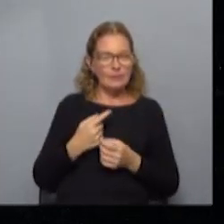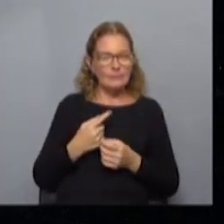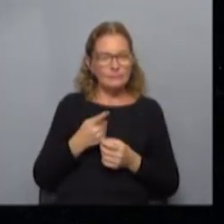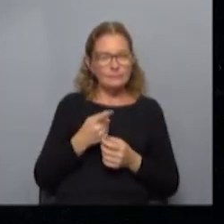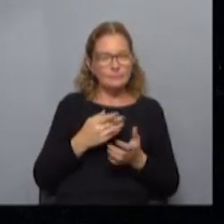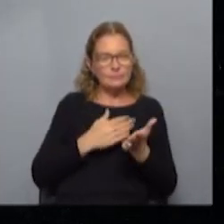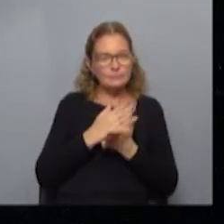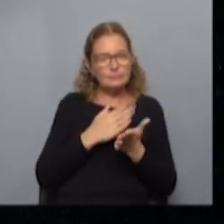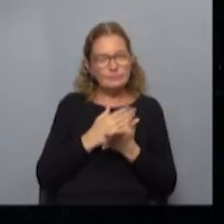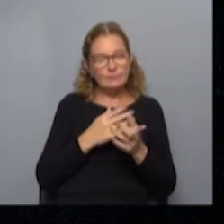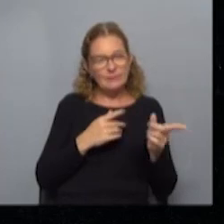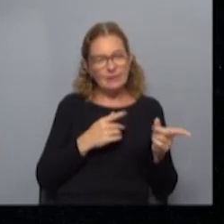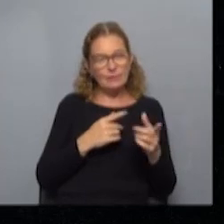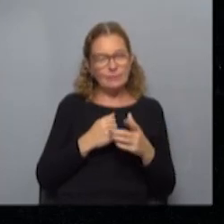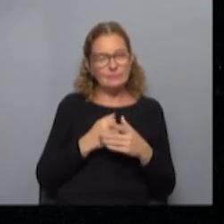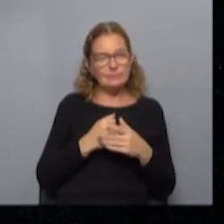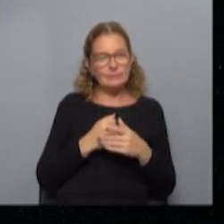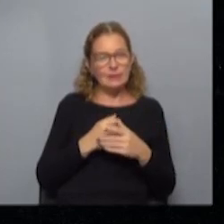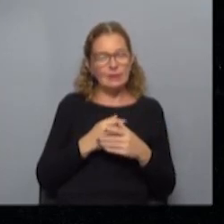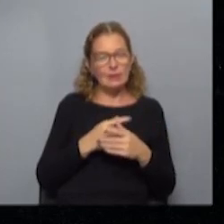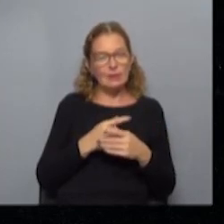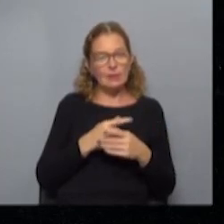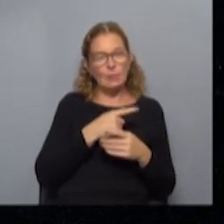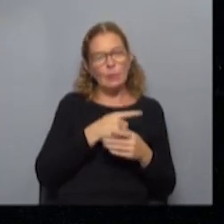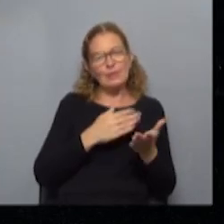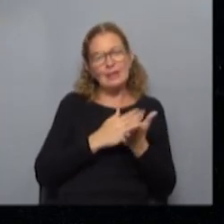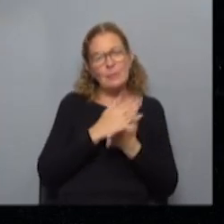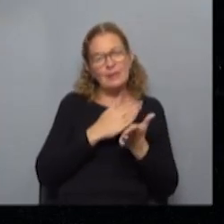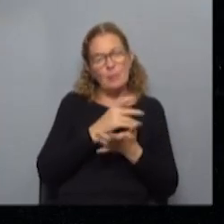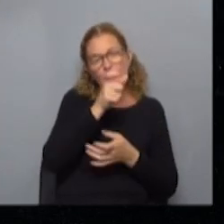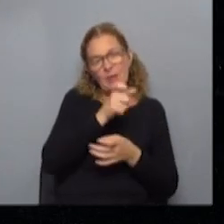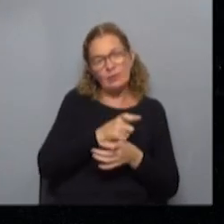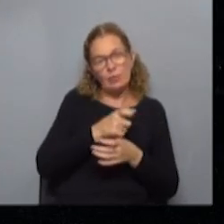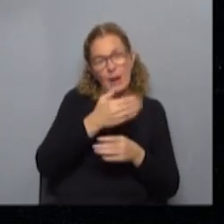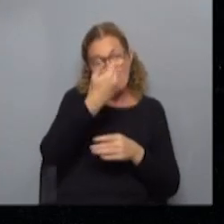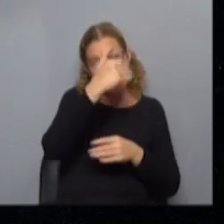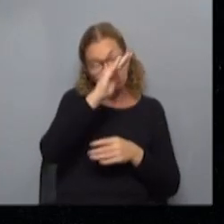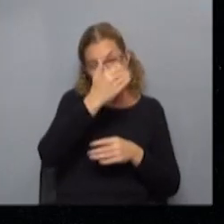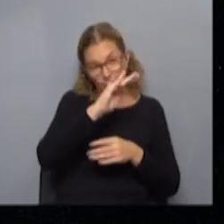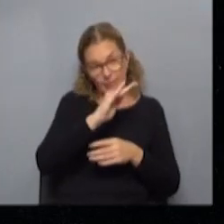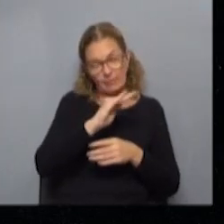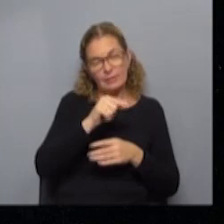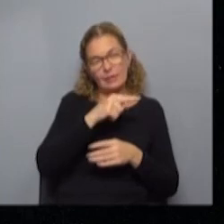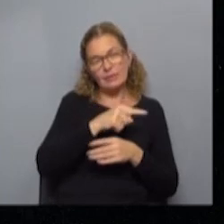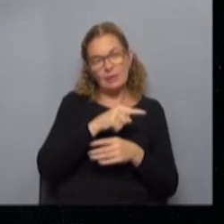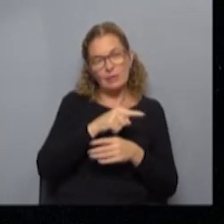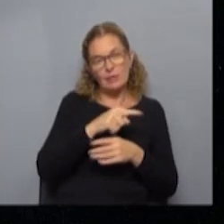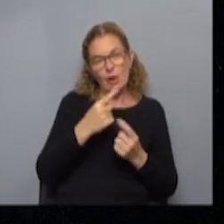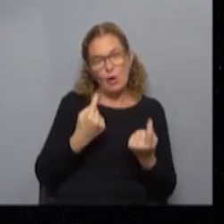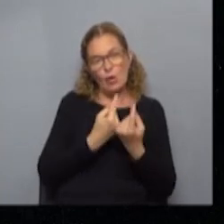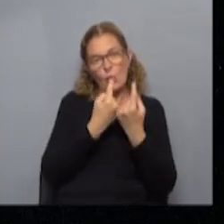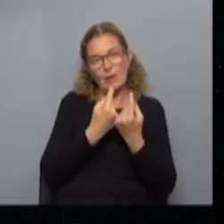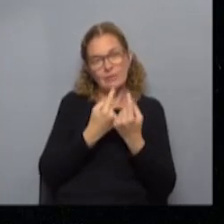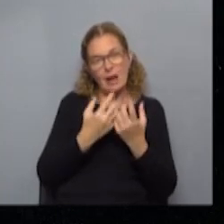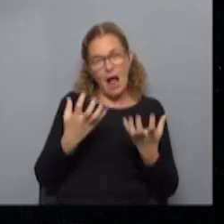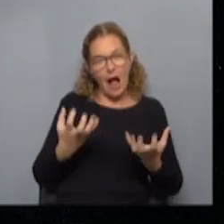que fidelizó a termas de Daimán y sobre todo personas mayores en donde encuentran